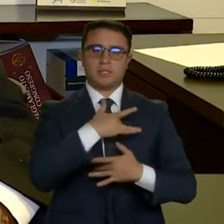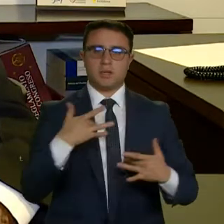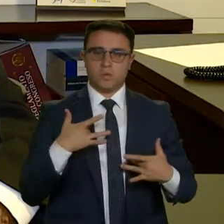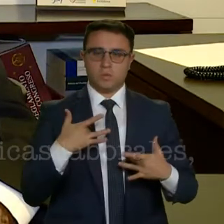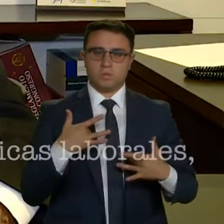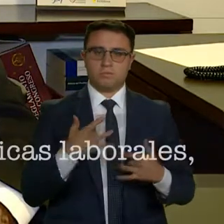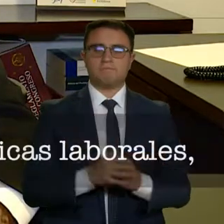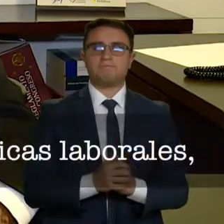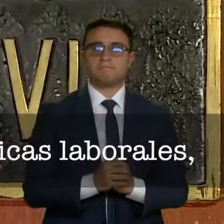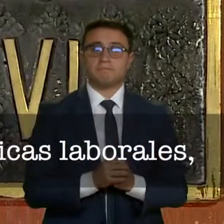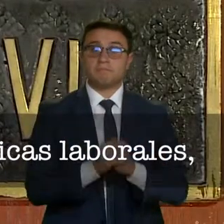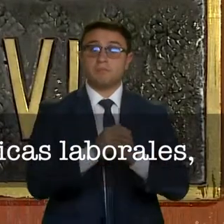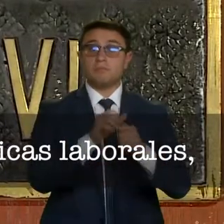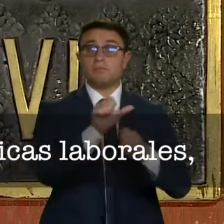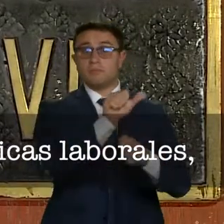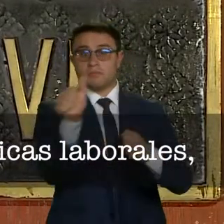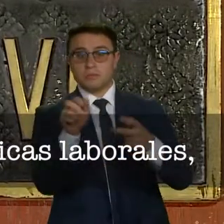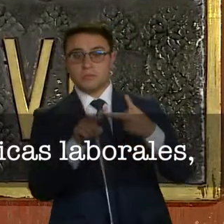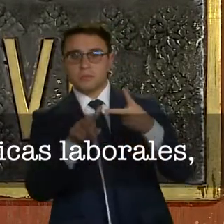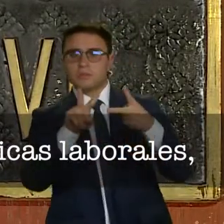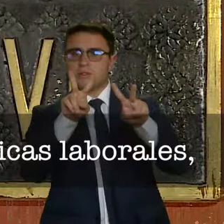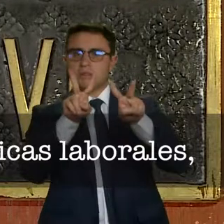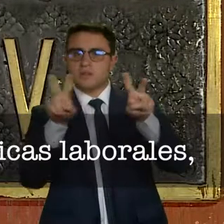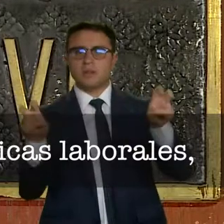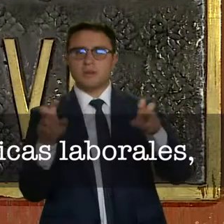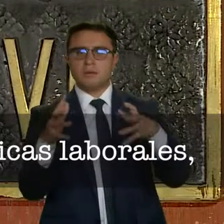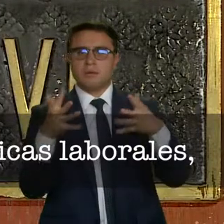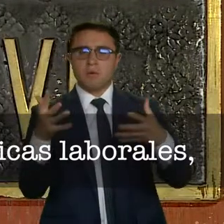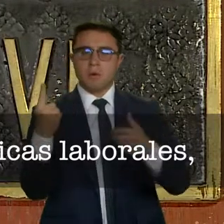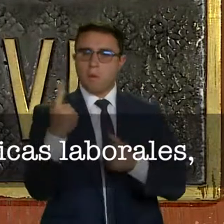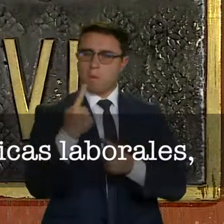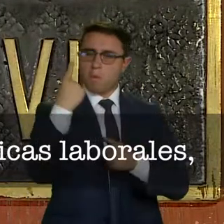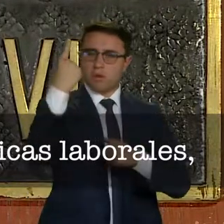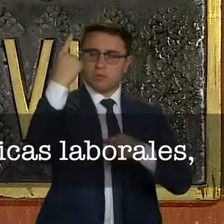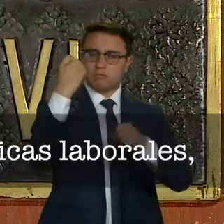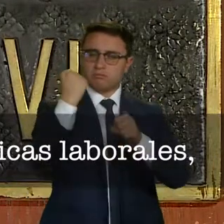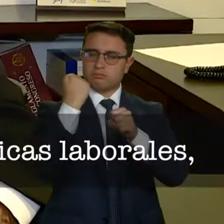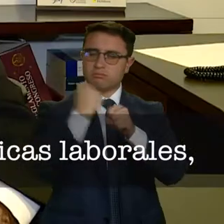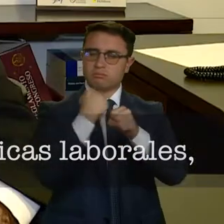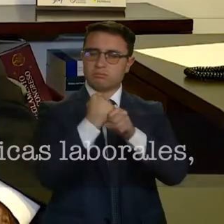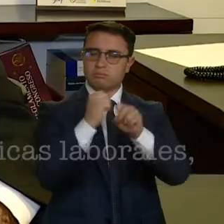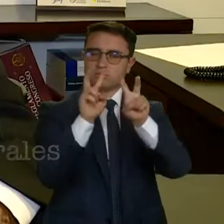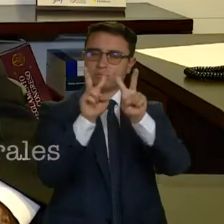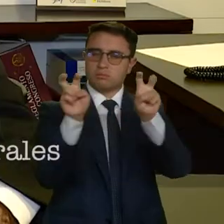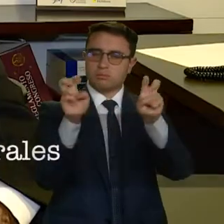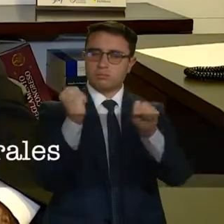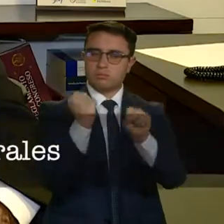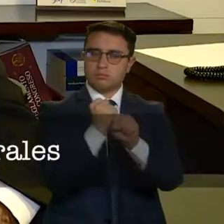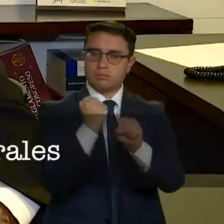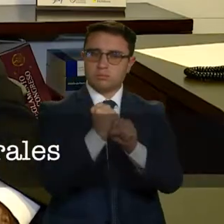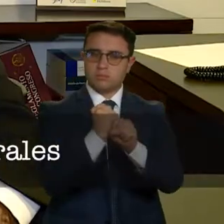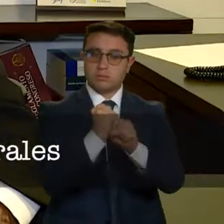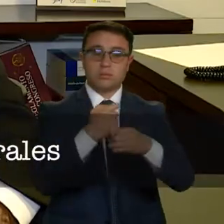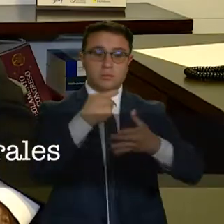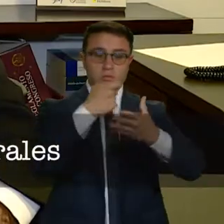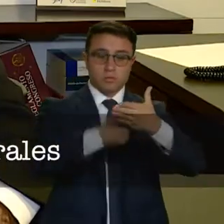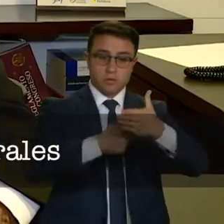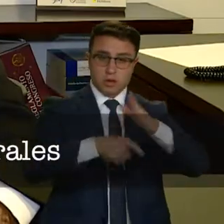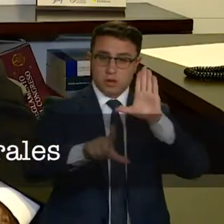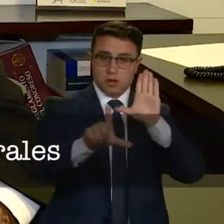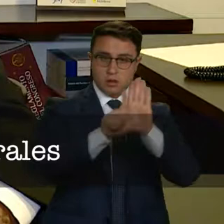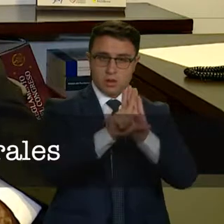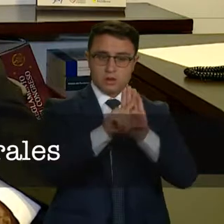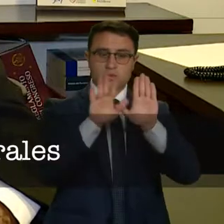tema de la salud. Otro tema sensible es el tema de las políticas laborales. Entonces, cualquier modificación